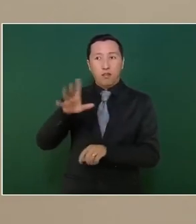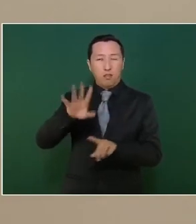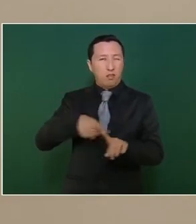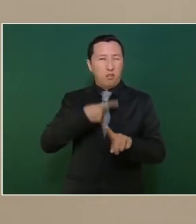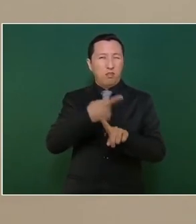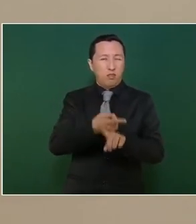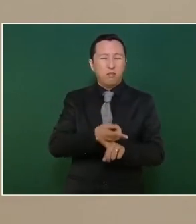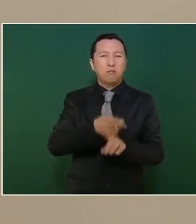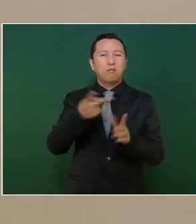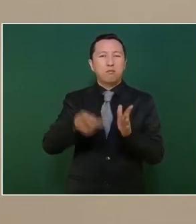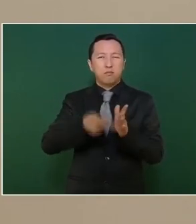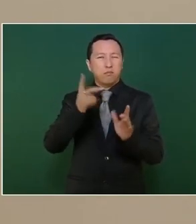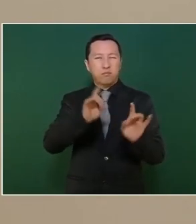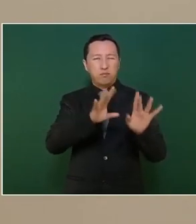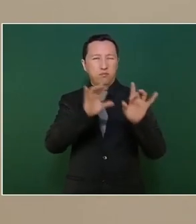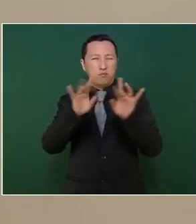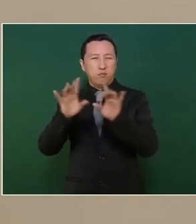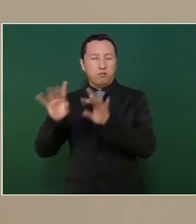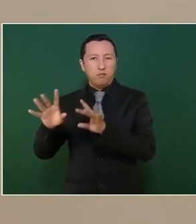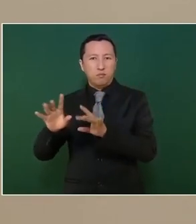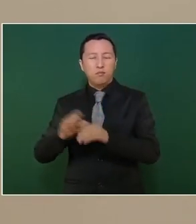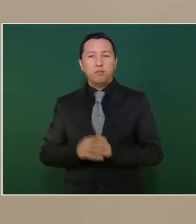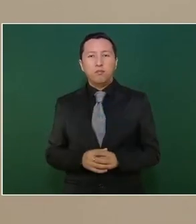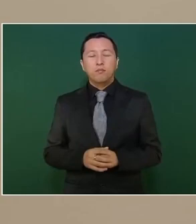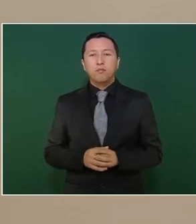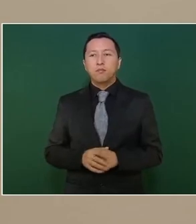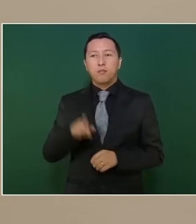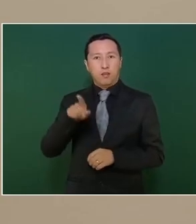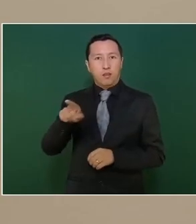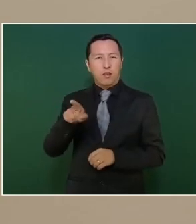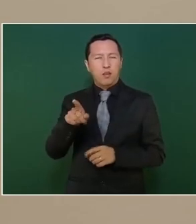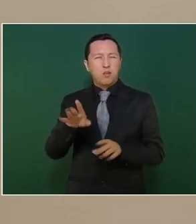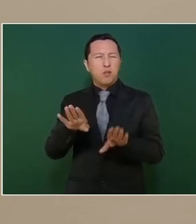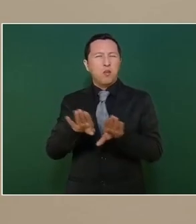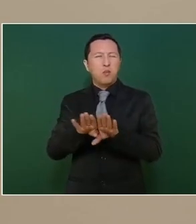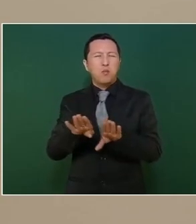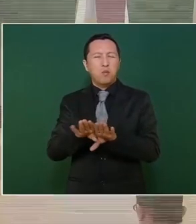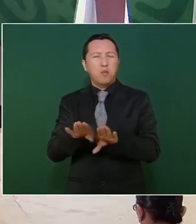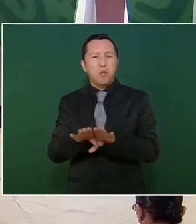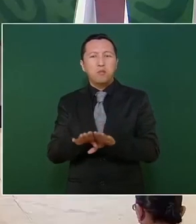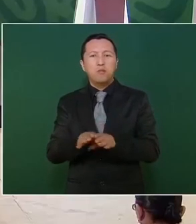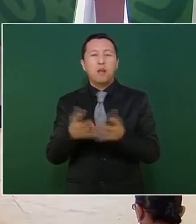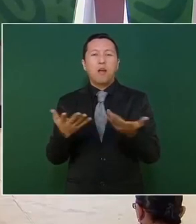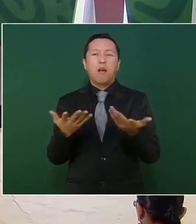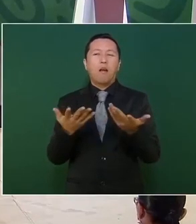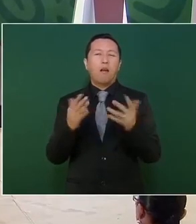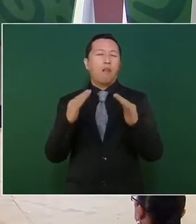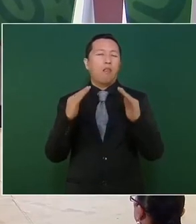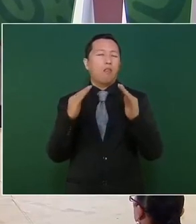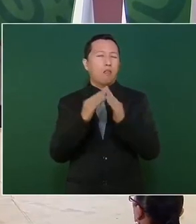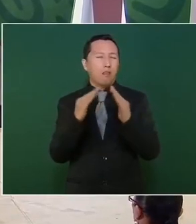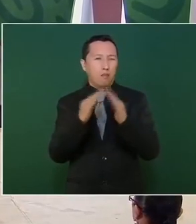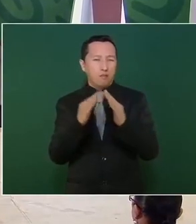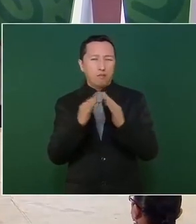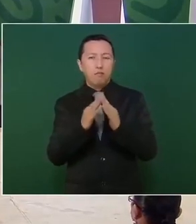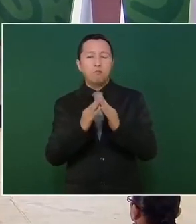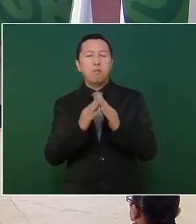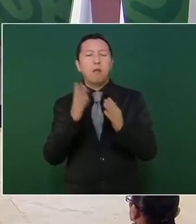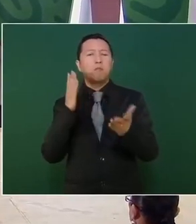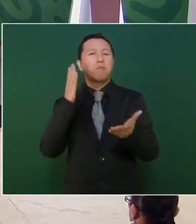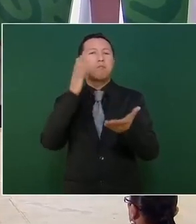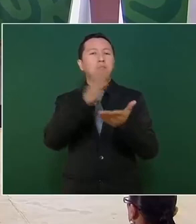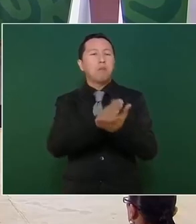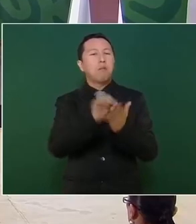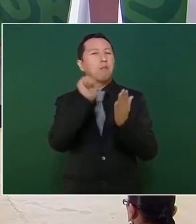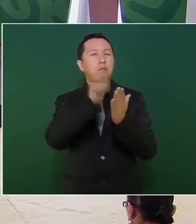serial. Este sujeto se introducía a los domicilios, haciéndose pasar como personal